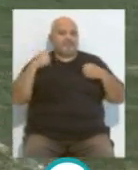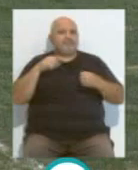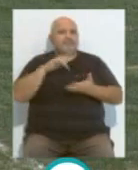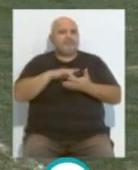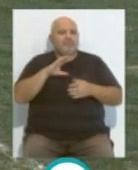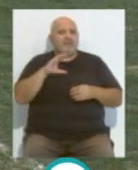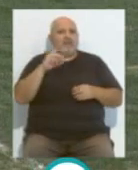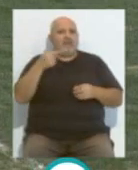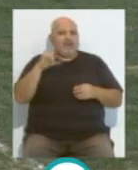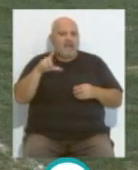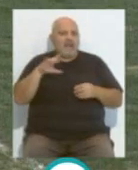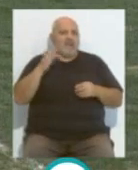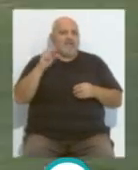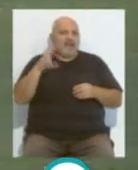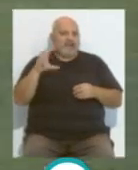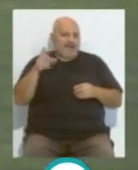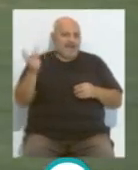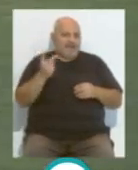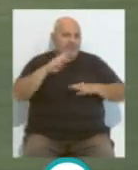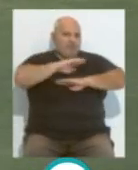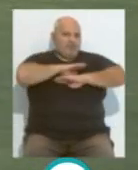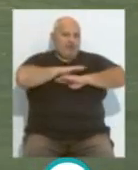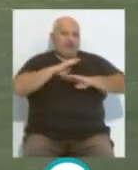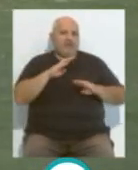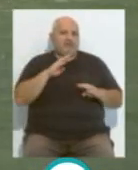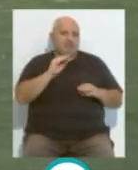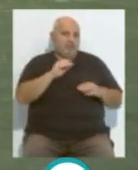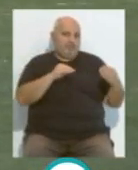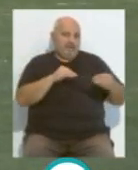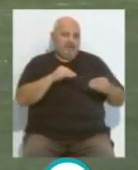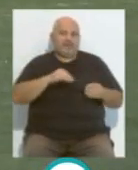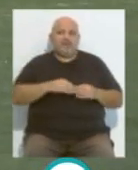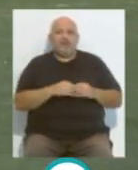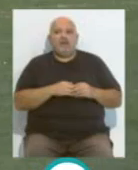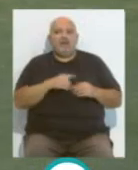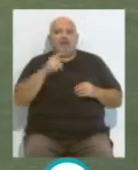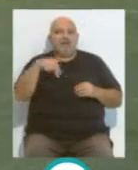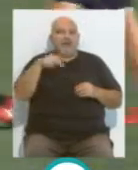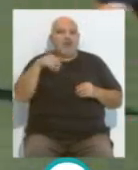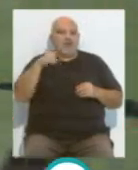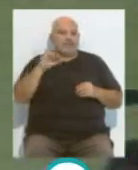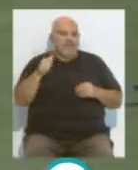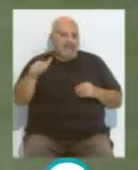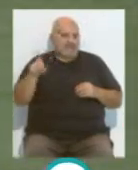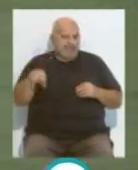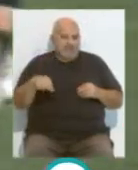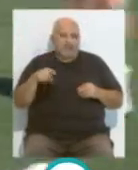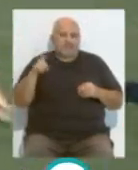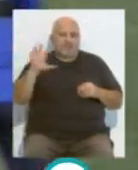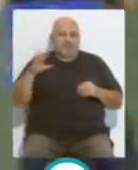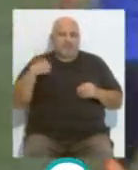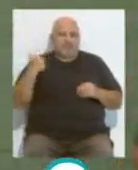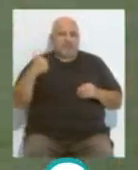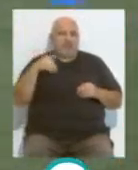estuvo David Gil y Juan Fler, el portero del filial. Vemos ahí a Nano Mesa, uno de los